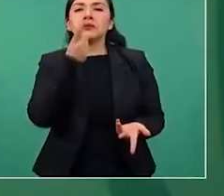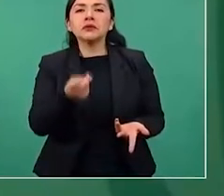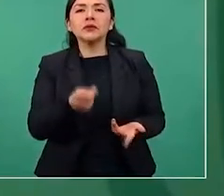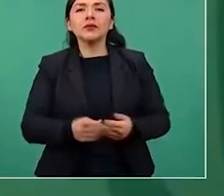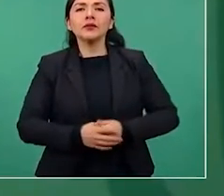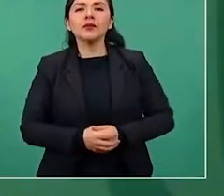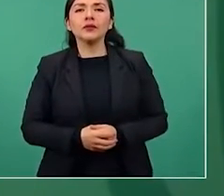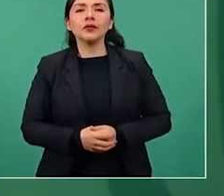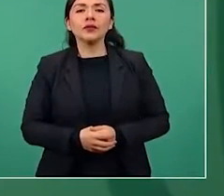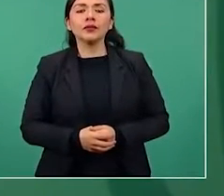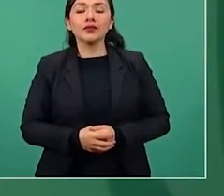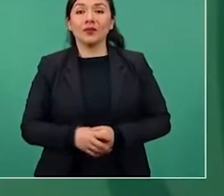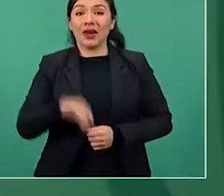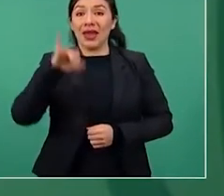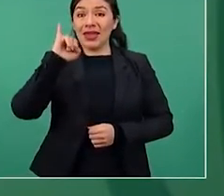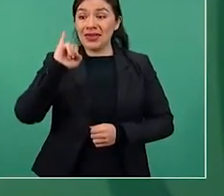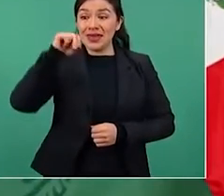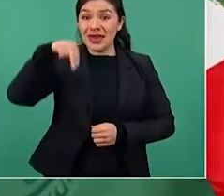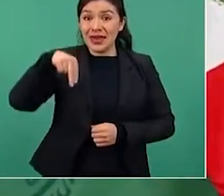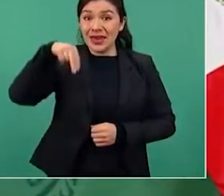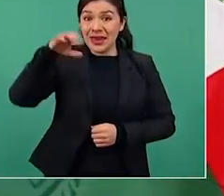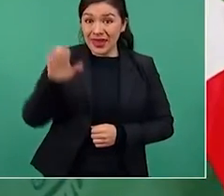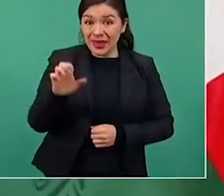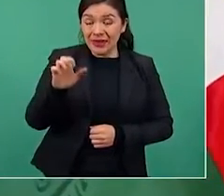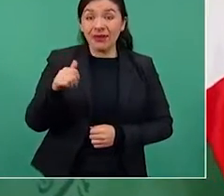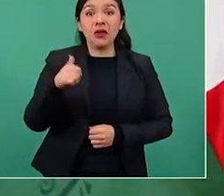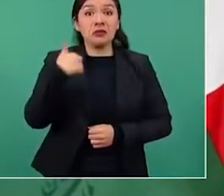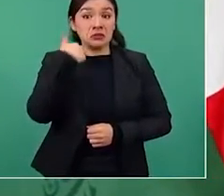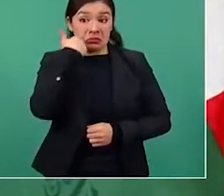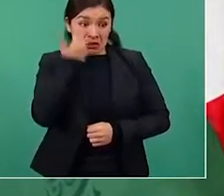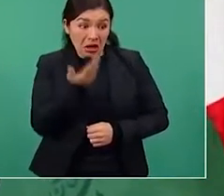El INE, para hacer la consulta,